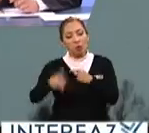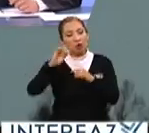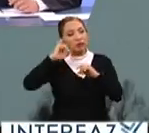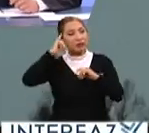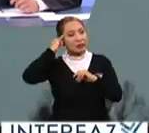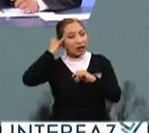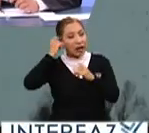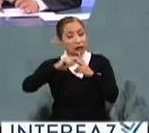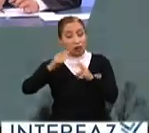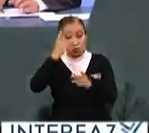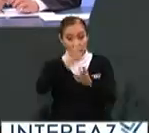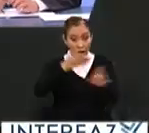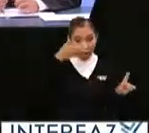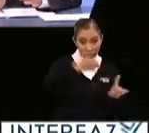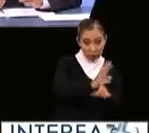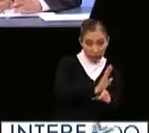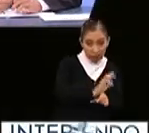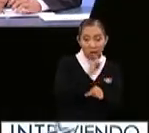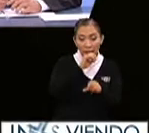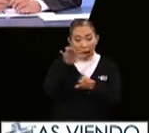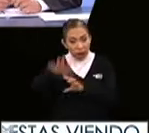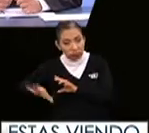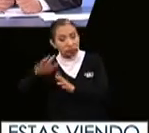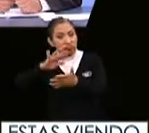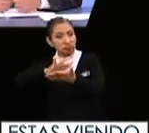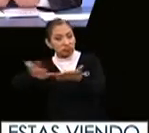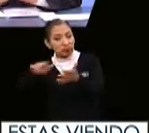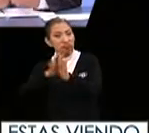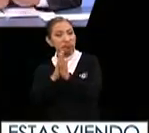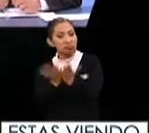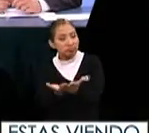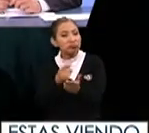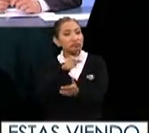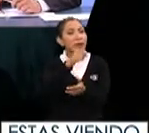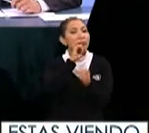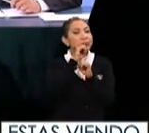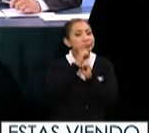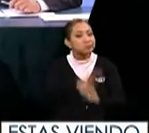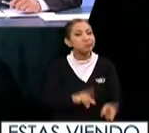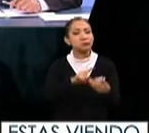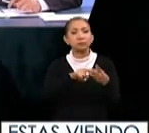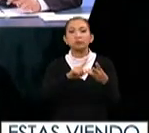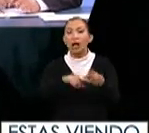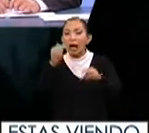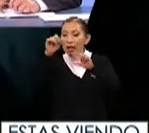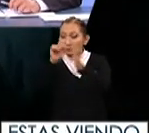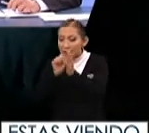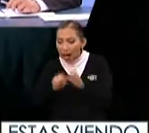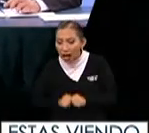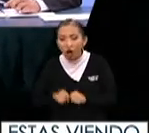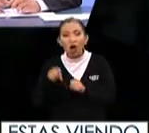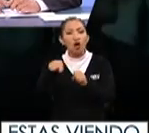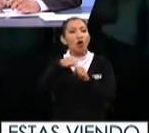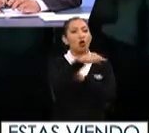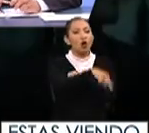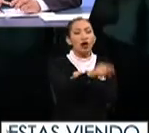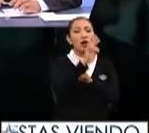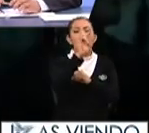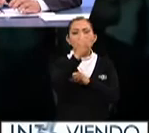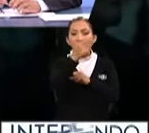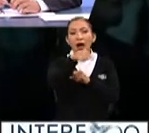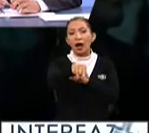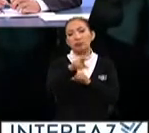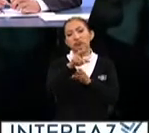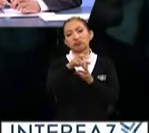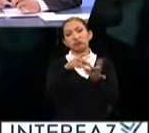indígenas, no solo en el ámbito cinematográfico, también en la literatura, también en la difusión, también en las aulas, en la UNAM,